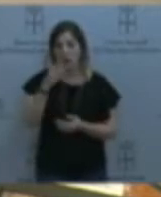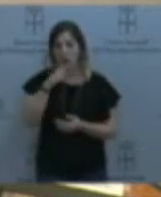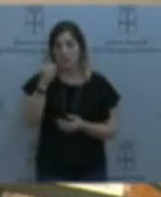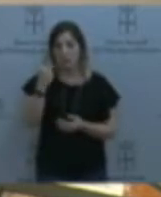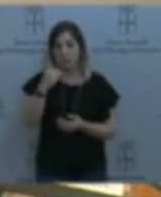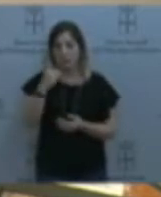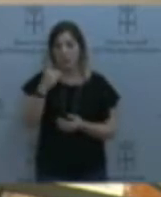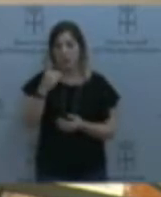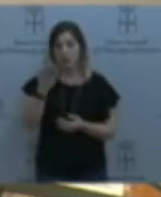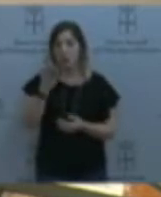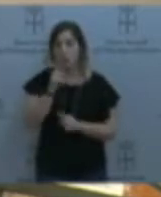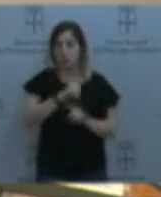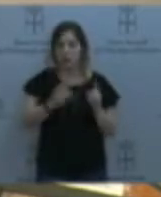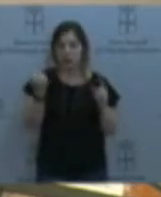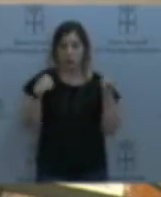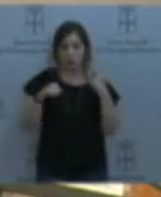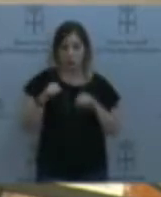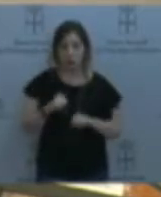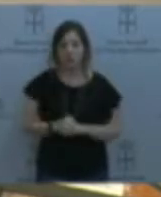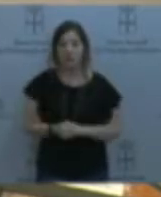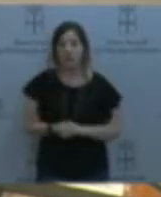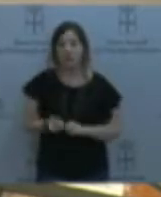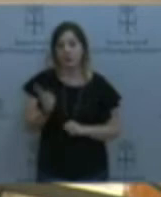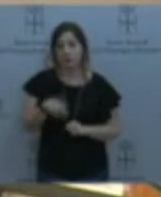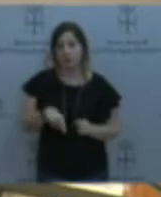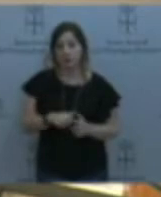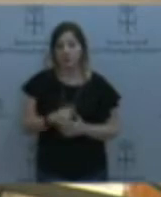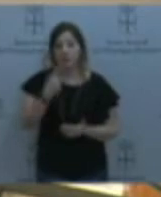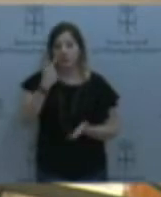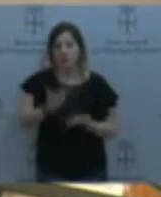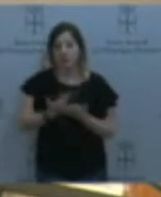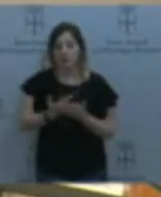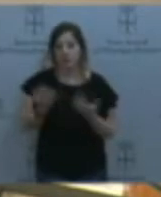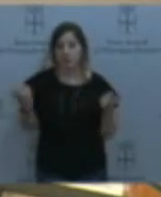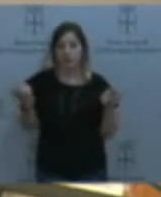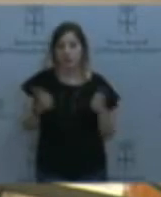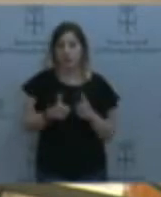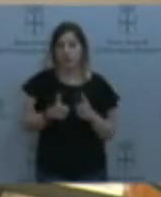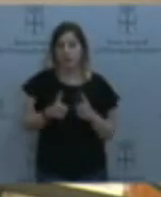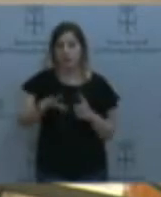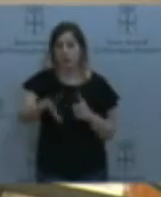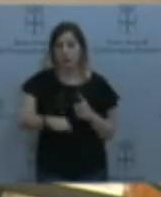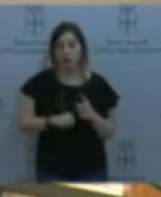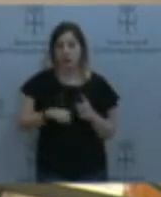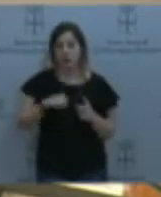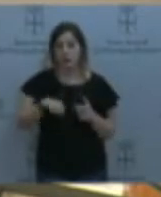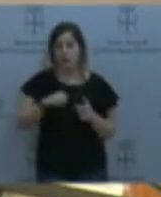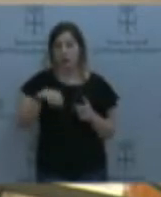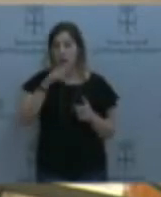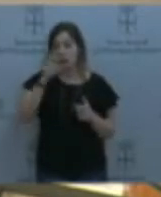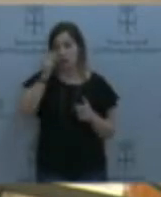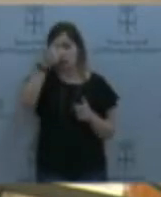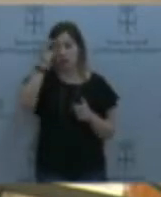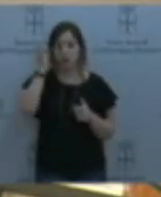Estamos también constatando una disminución del acogimiento residencial para niños y niñas de 0 a 3 en favor del acogimiento